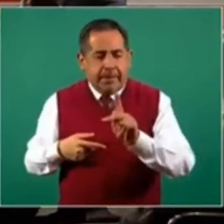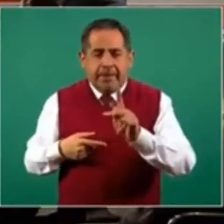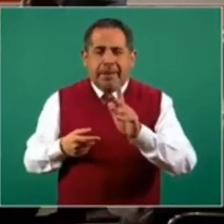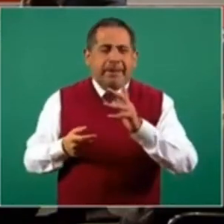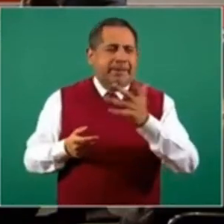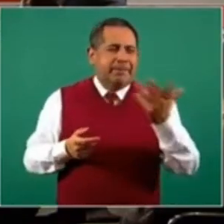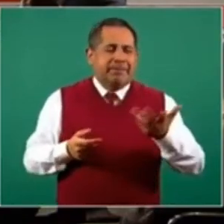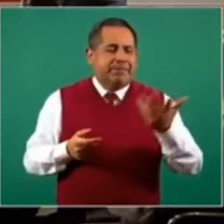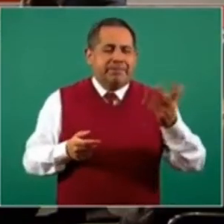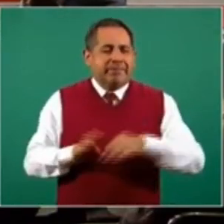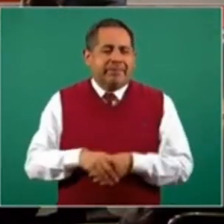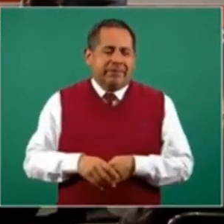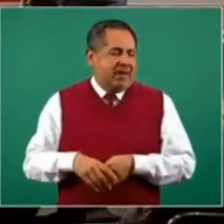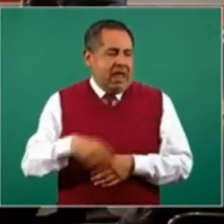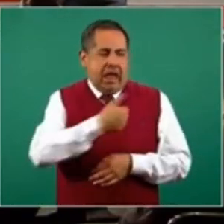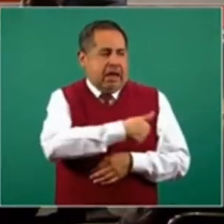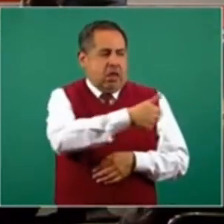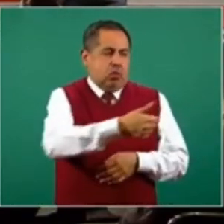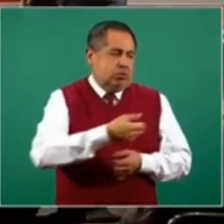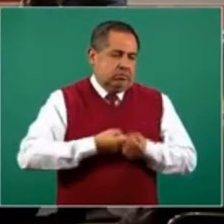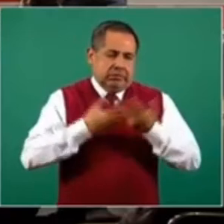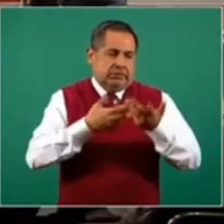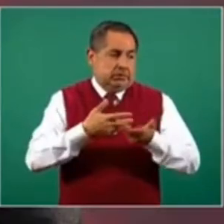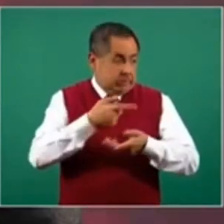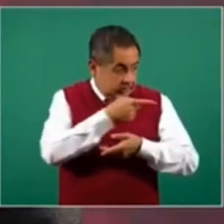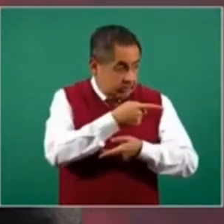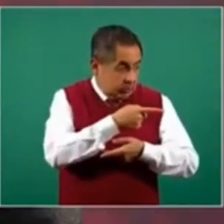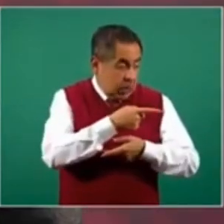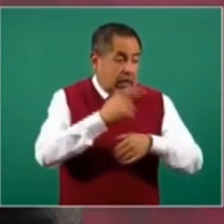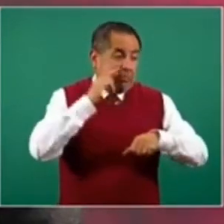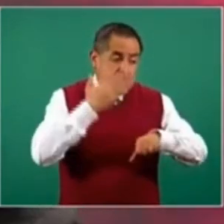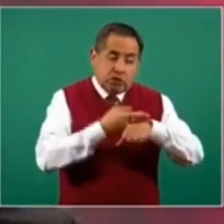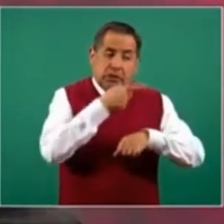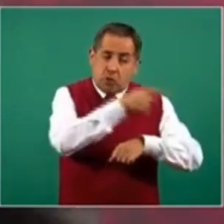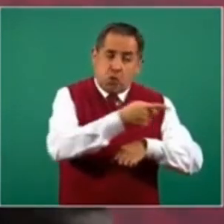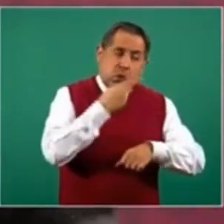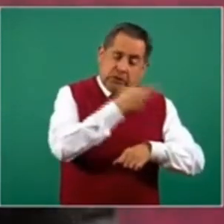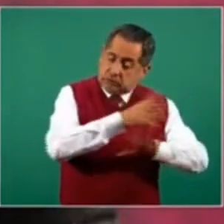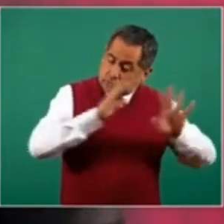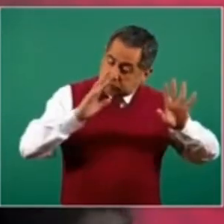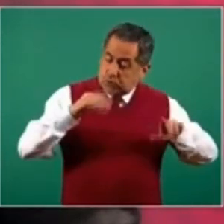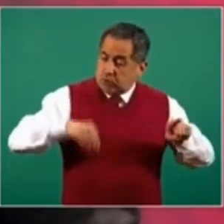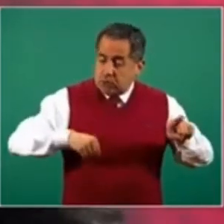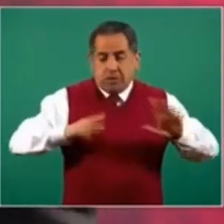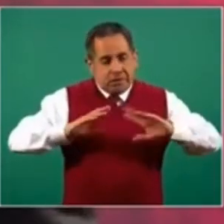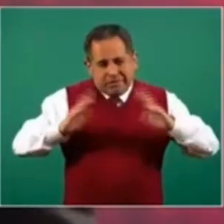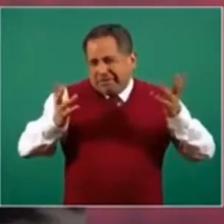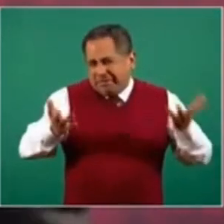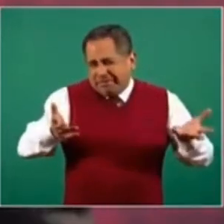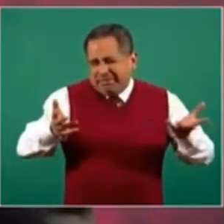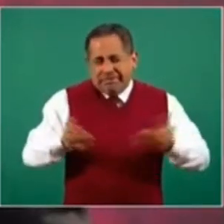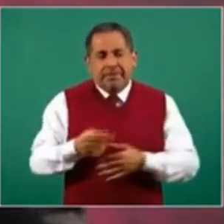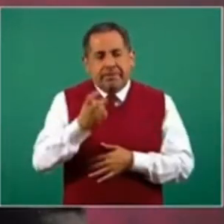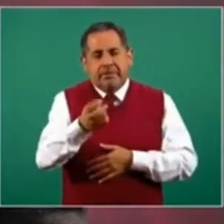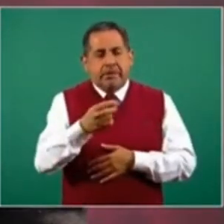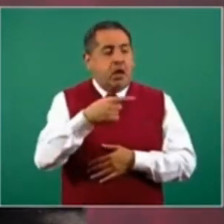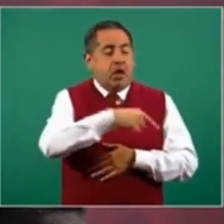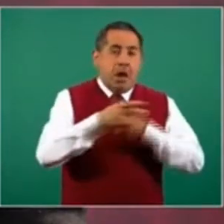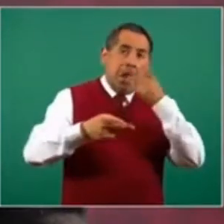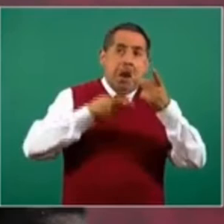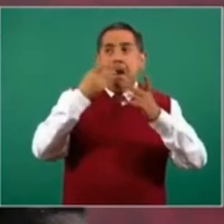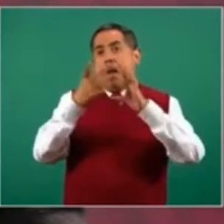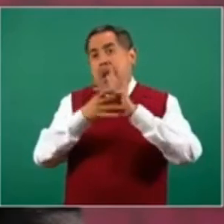pero que cada quien se exprese y que cada quien sea responsable de lo que se expresa. Respecto a esta oleada de